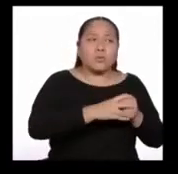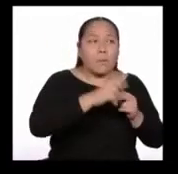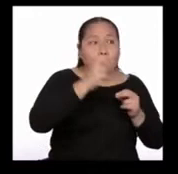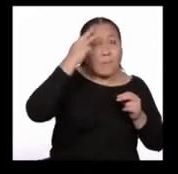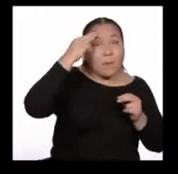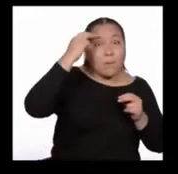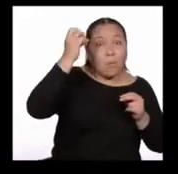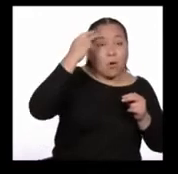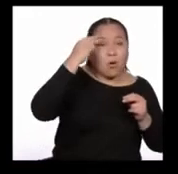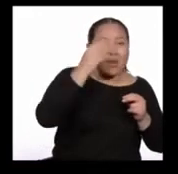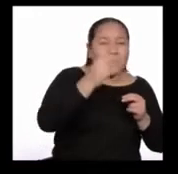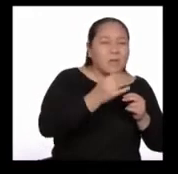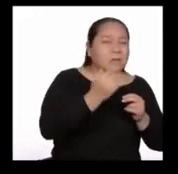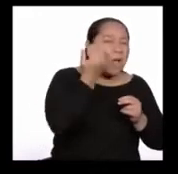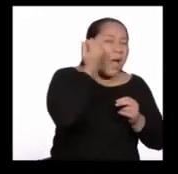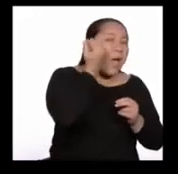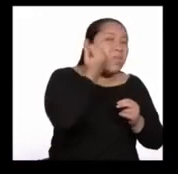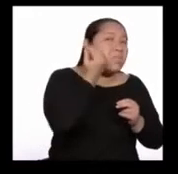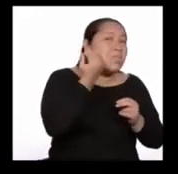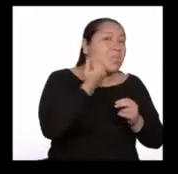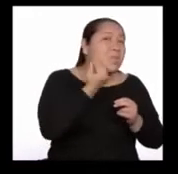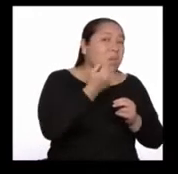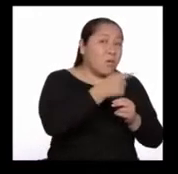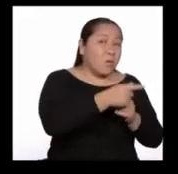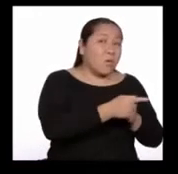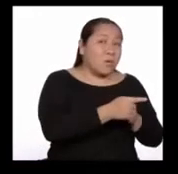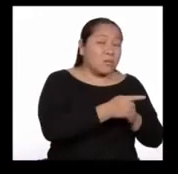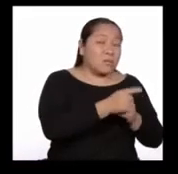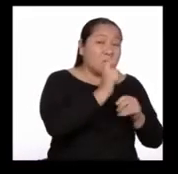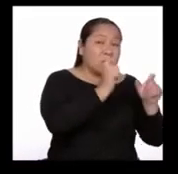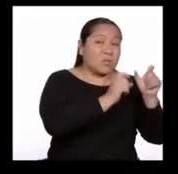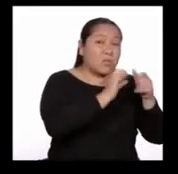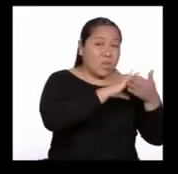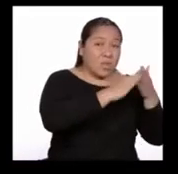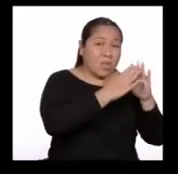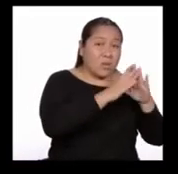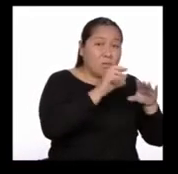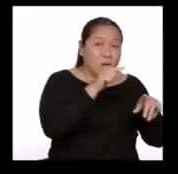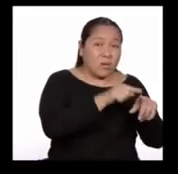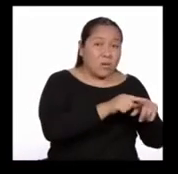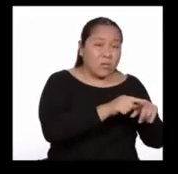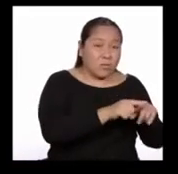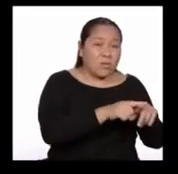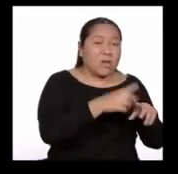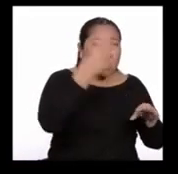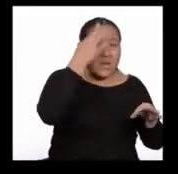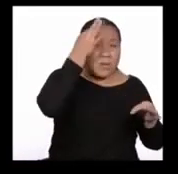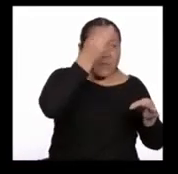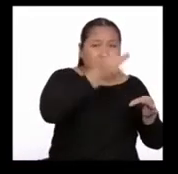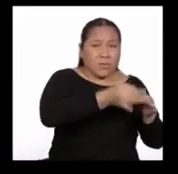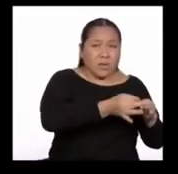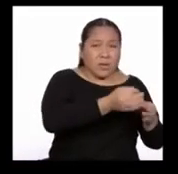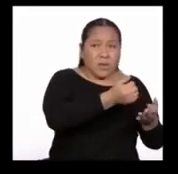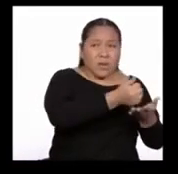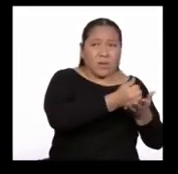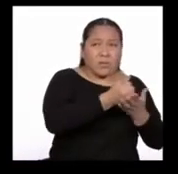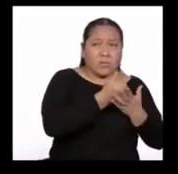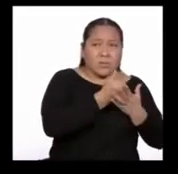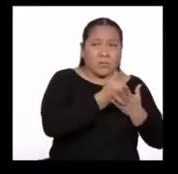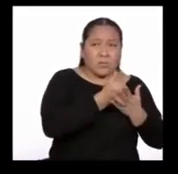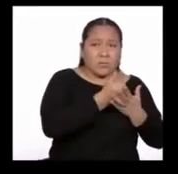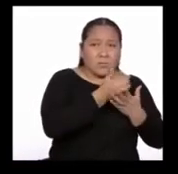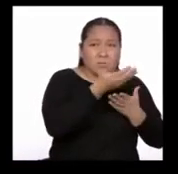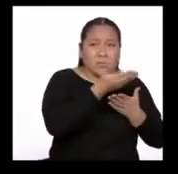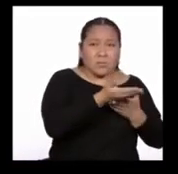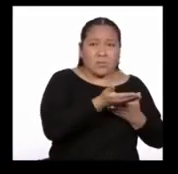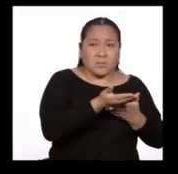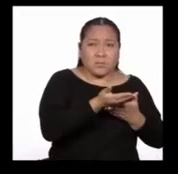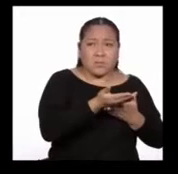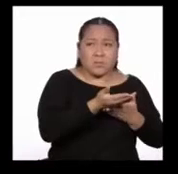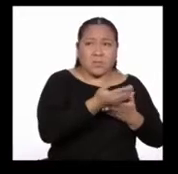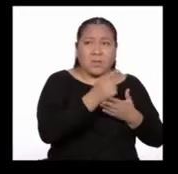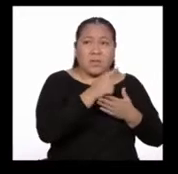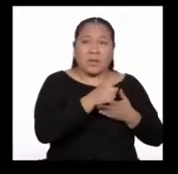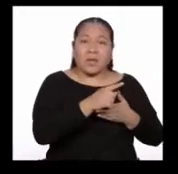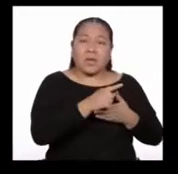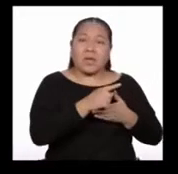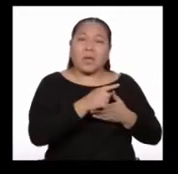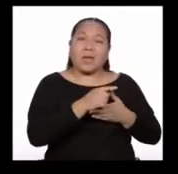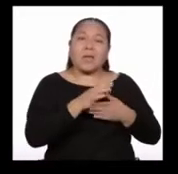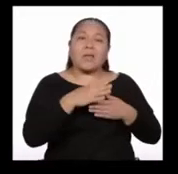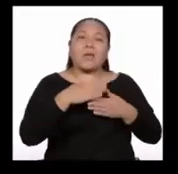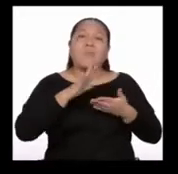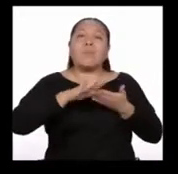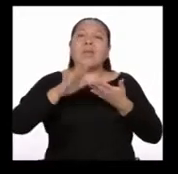muy viejos, y viejos sabios testigos de vista, para que dé fe de ellos y que valga por ello cualquier sentencia